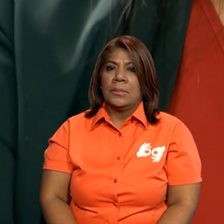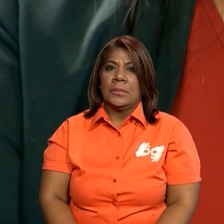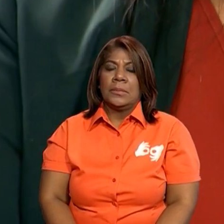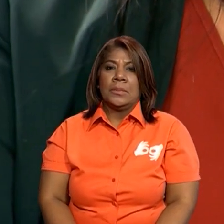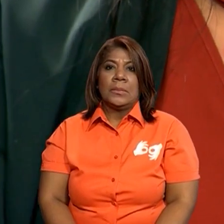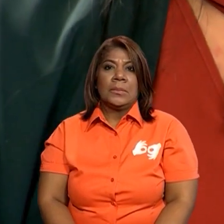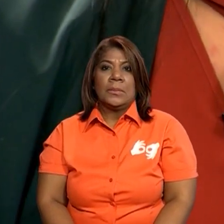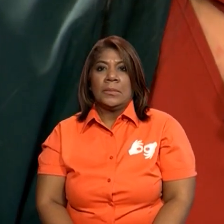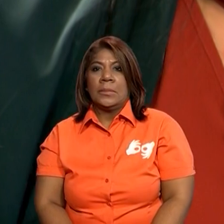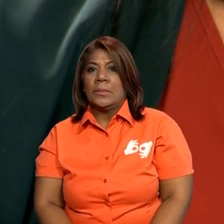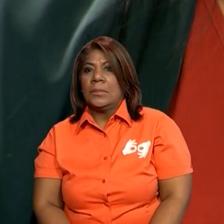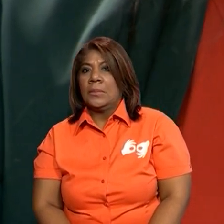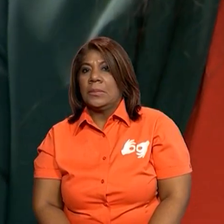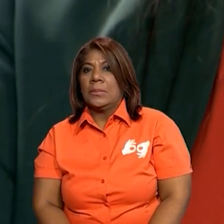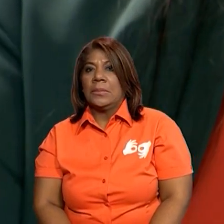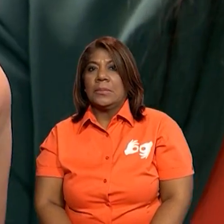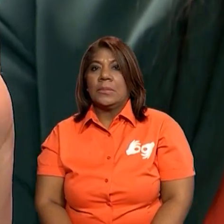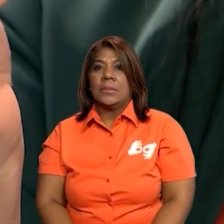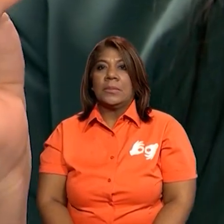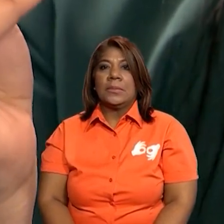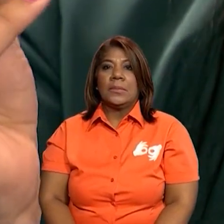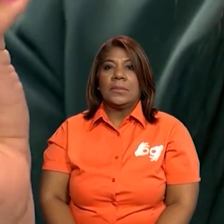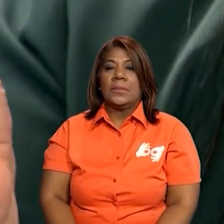balboa? ¡Sí!